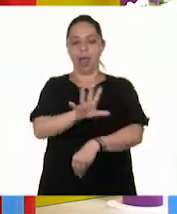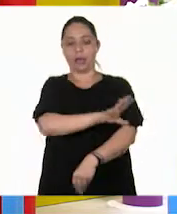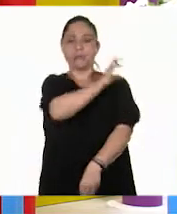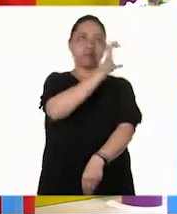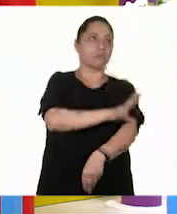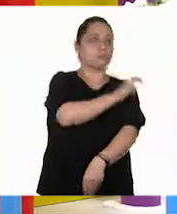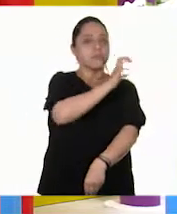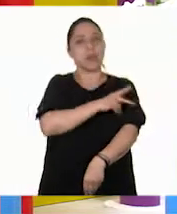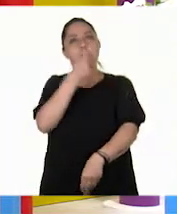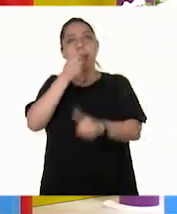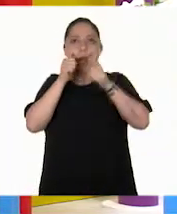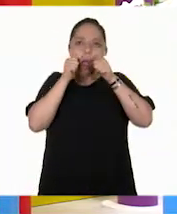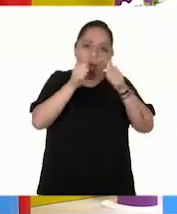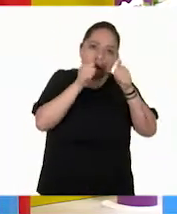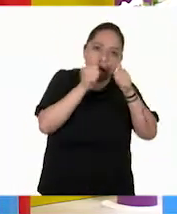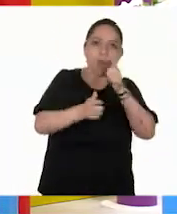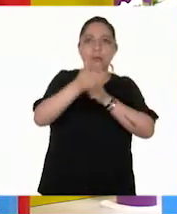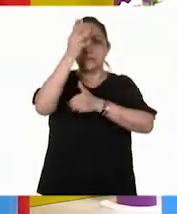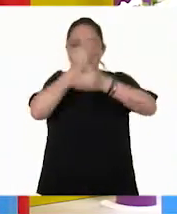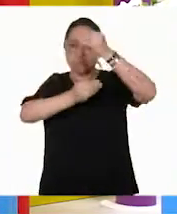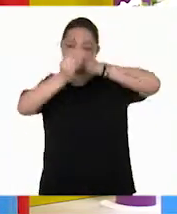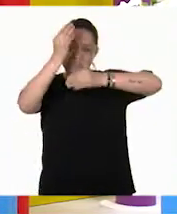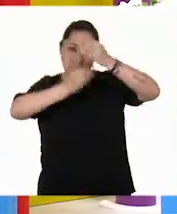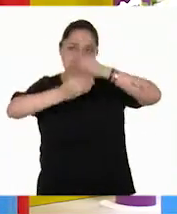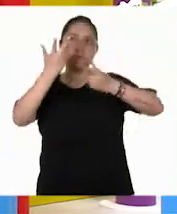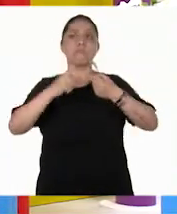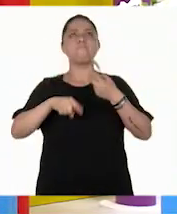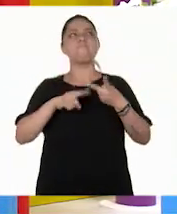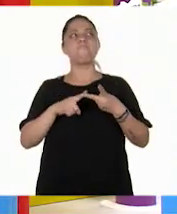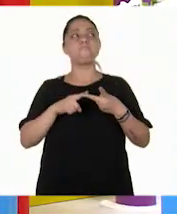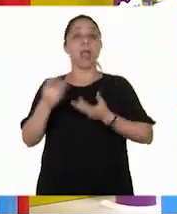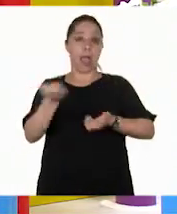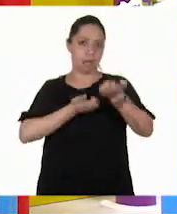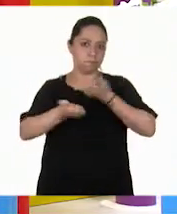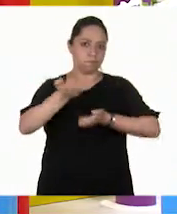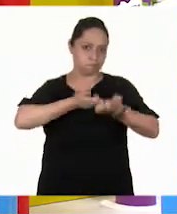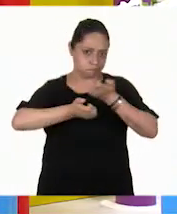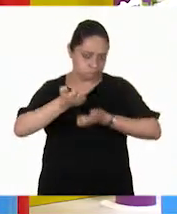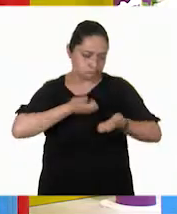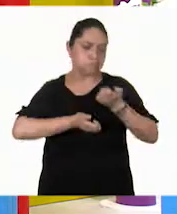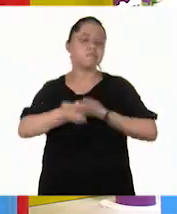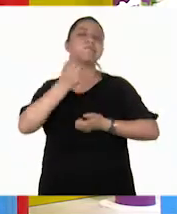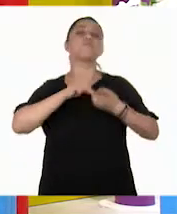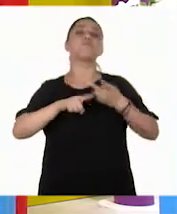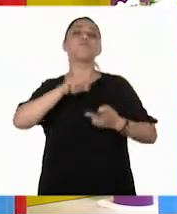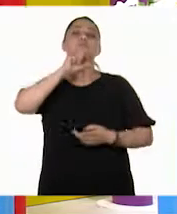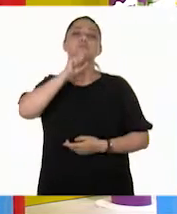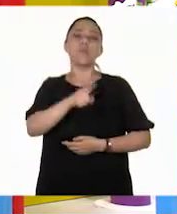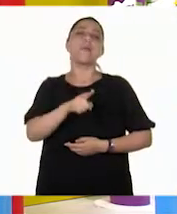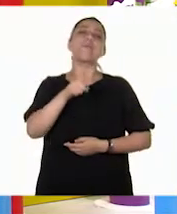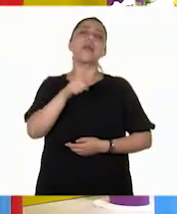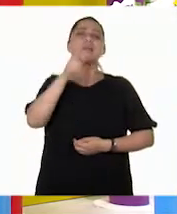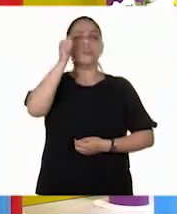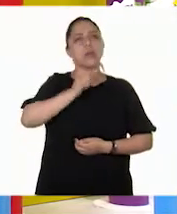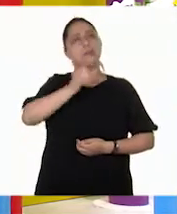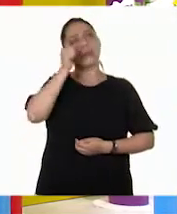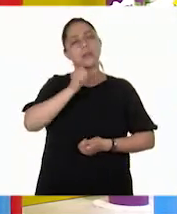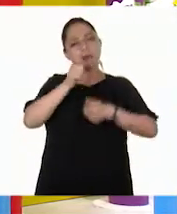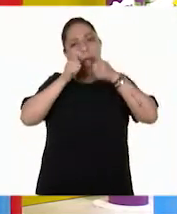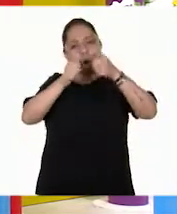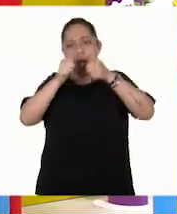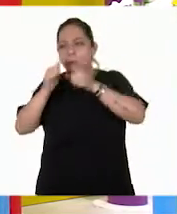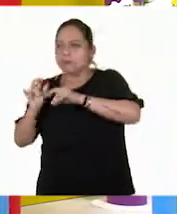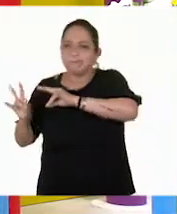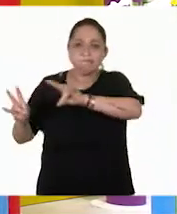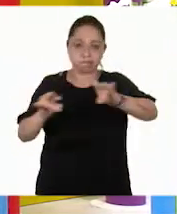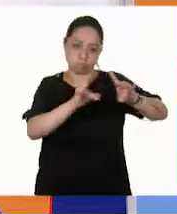tomar mis clases, aprender, hacer un poco de ejercicio y sobre todo estar siempre muy atento, muy alerta y